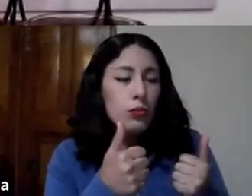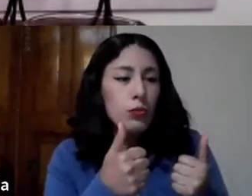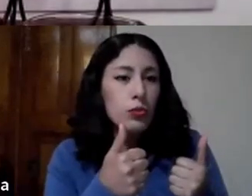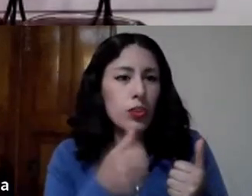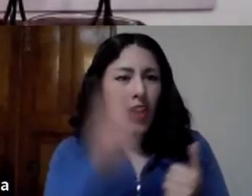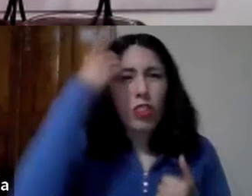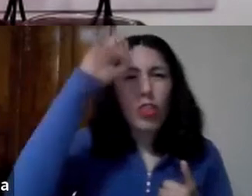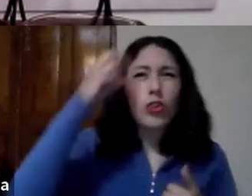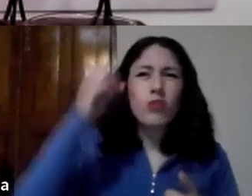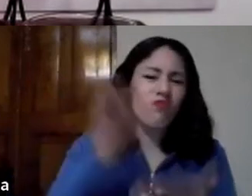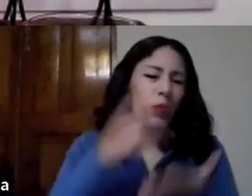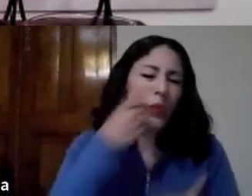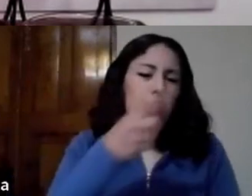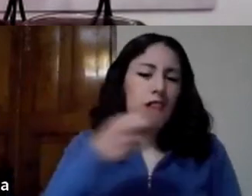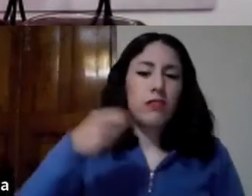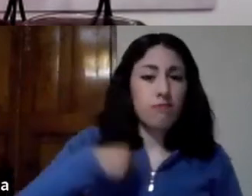hacer un pacto con nosotros